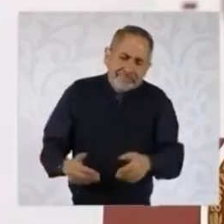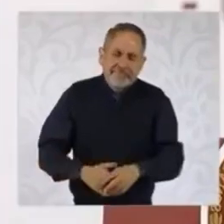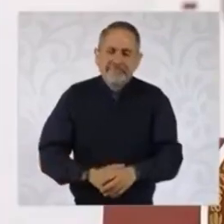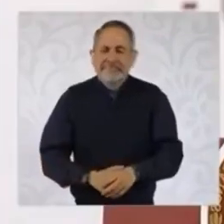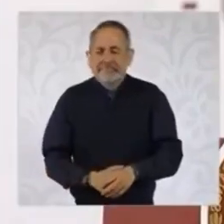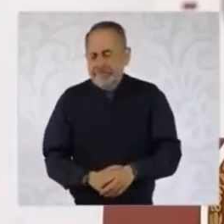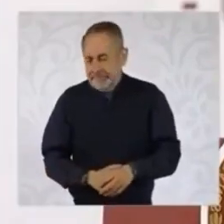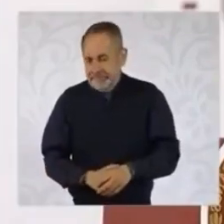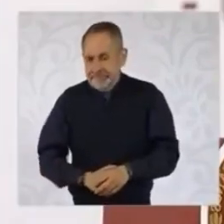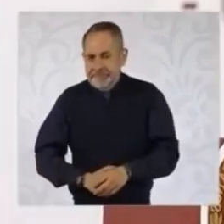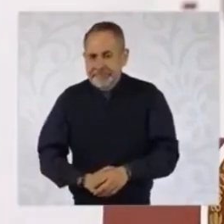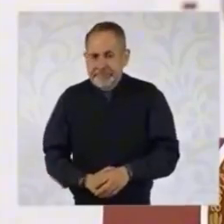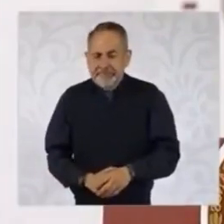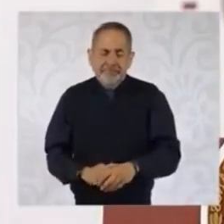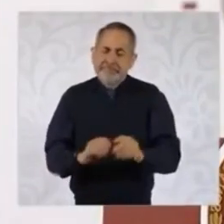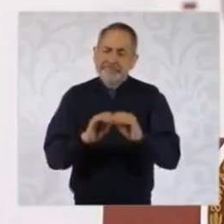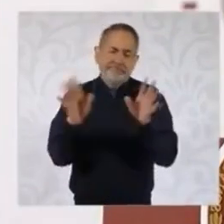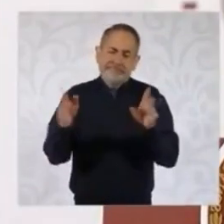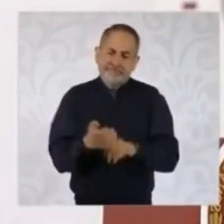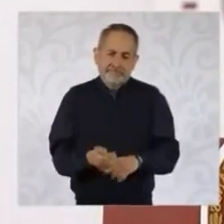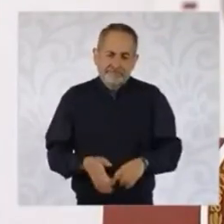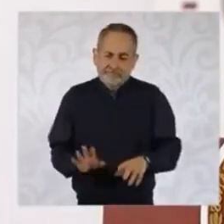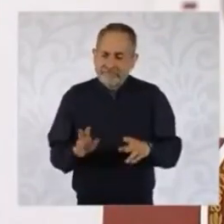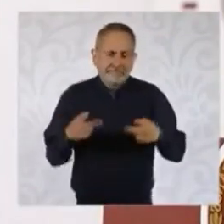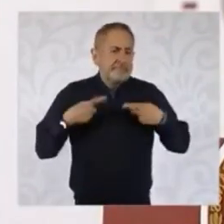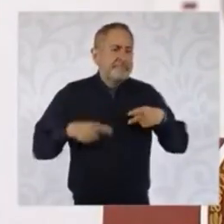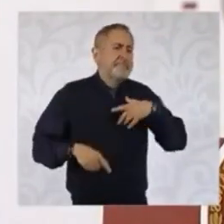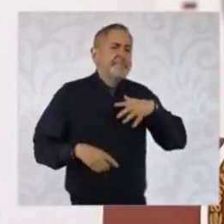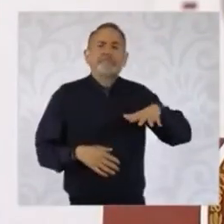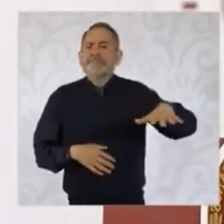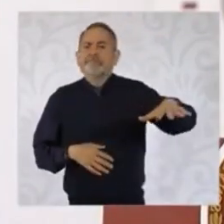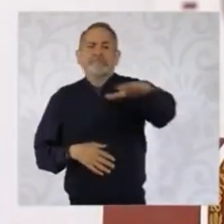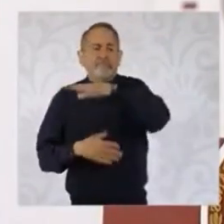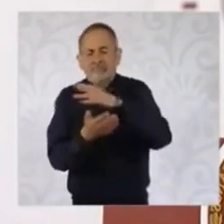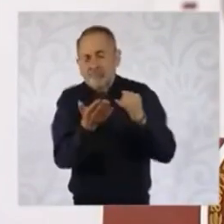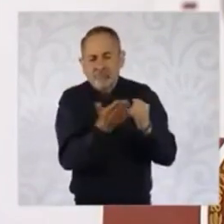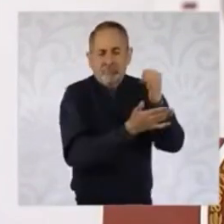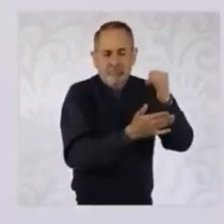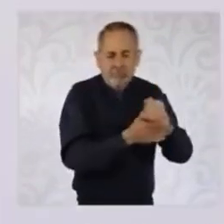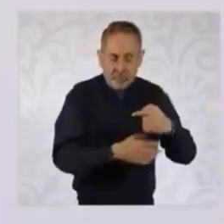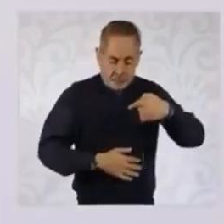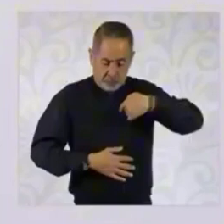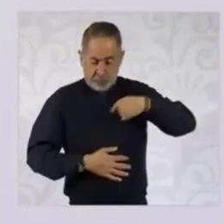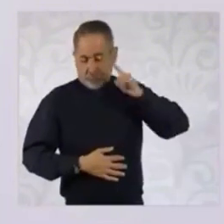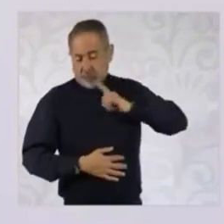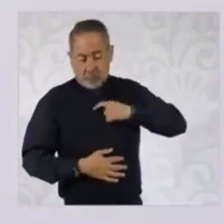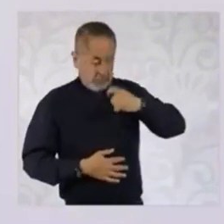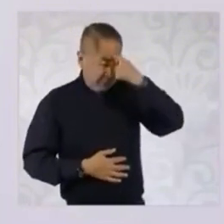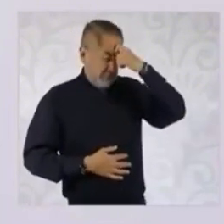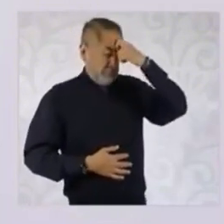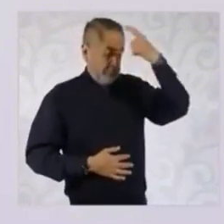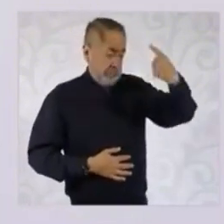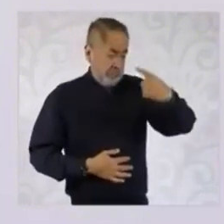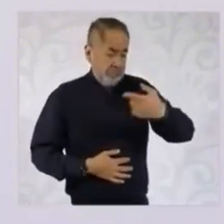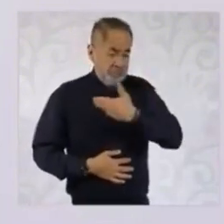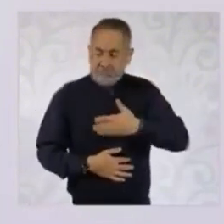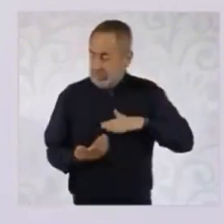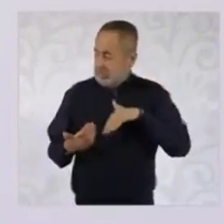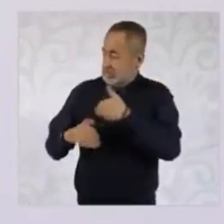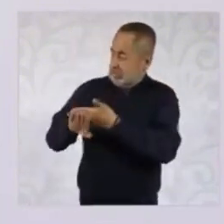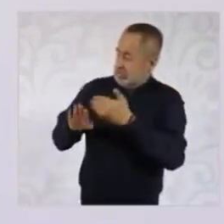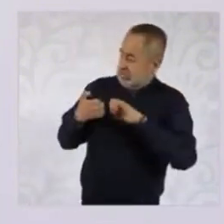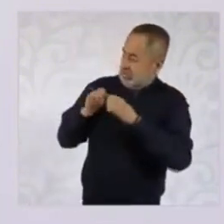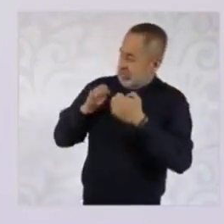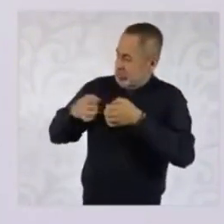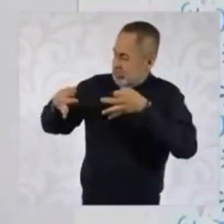Entonces, es una decisión del pueblo, no es un asunto de la presidenta con una jueza, con un juez, no.